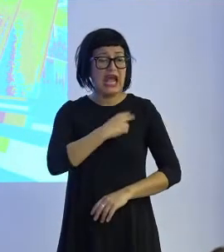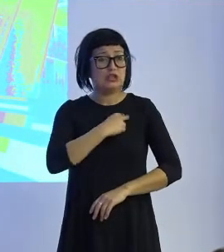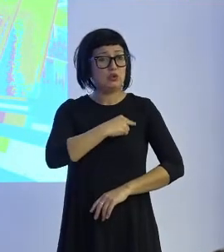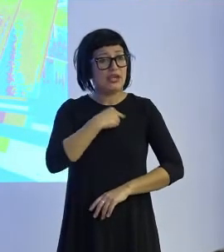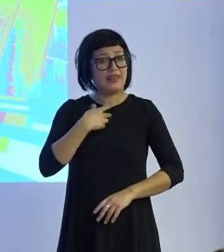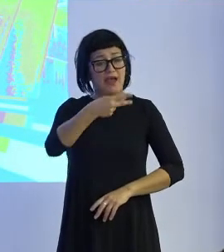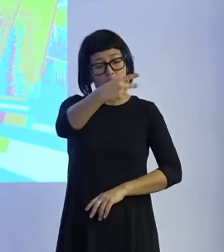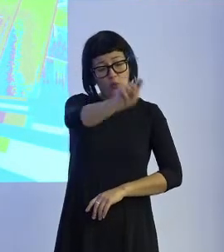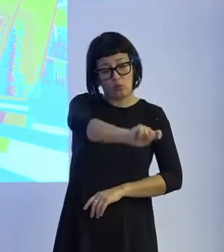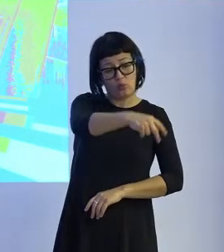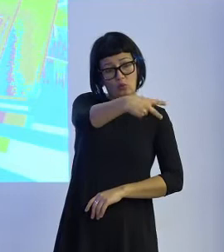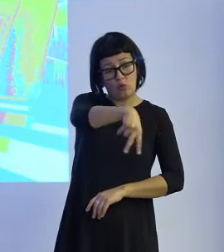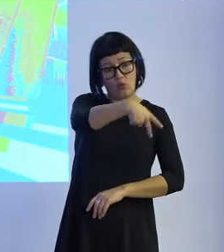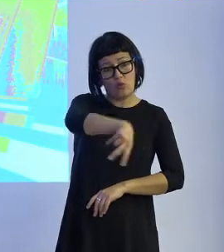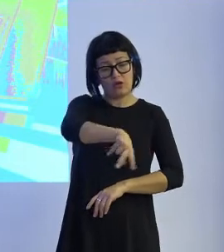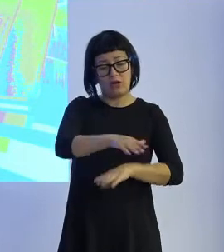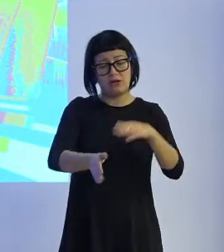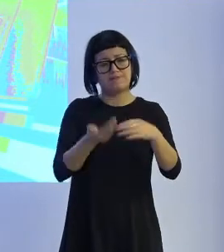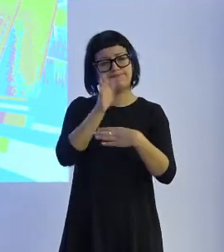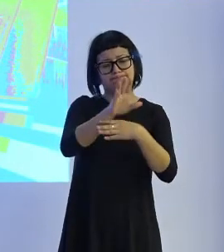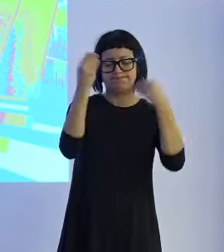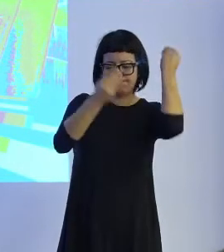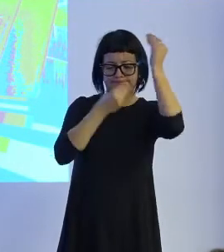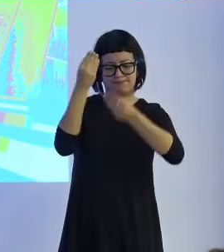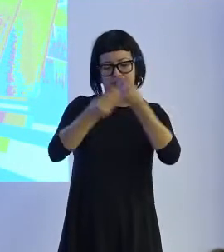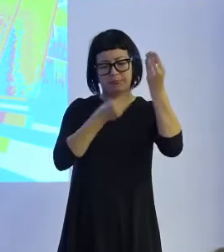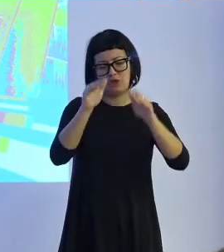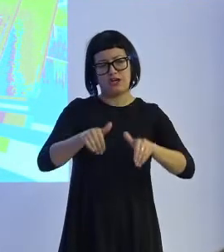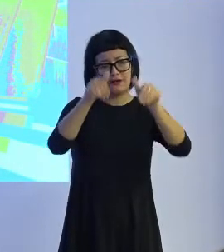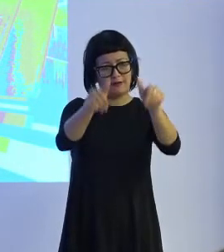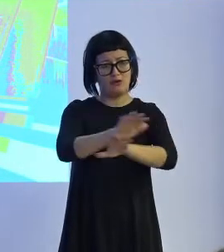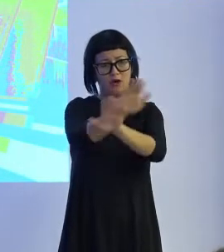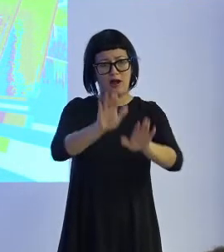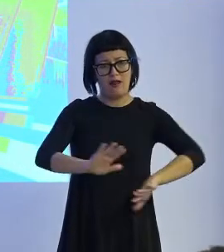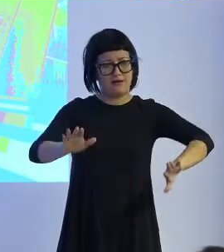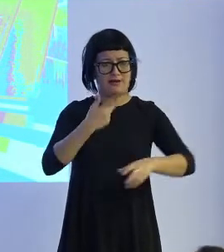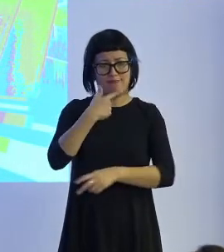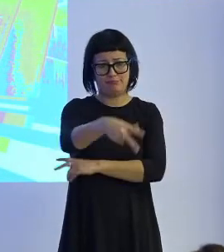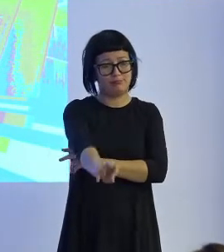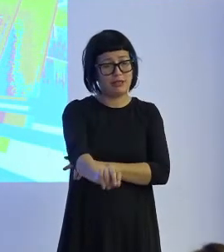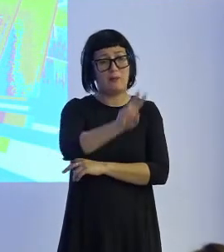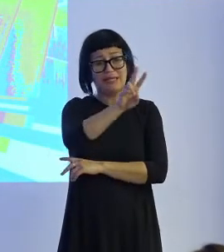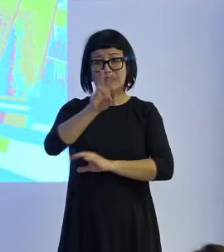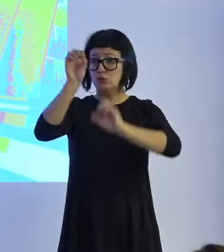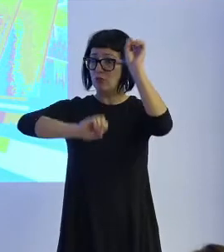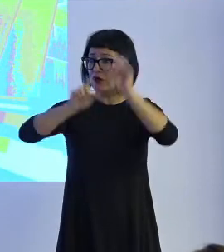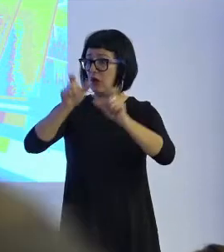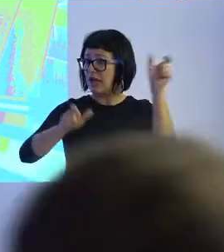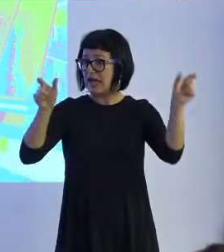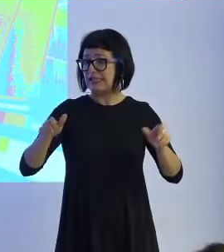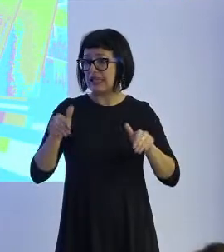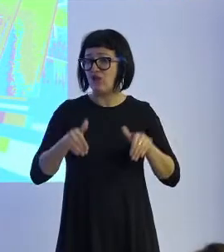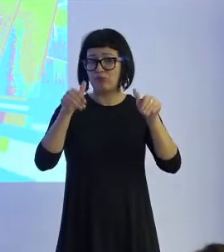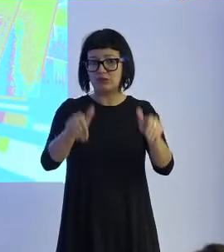debatió este tema e incluso se sometió a referéndum. Finalmente fue rechazado, pero hubo un 22% de los votantes que mostró su